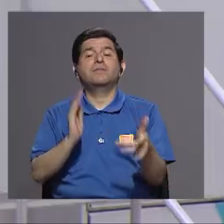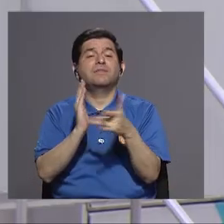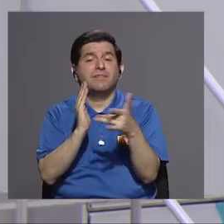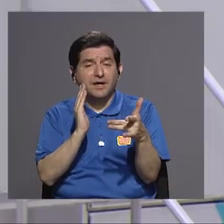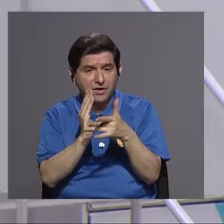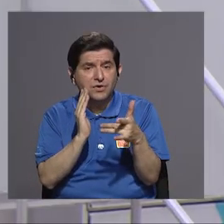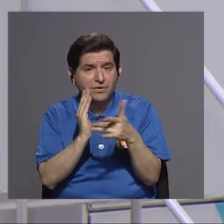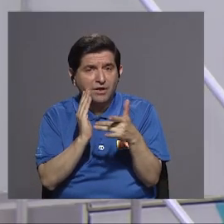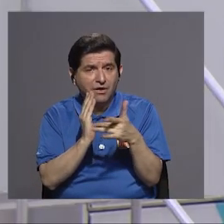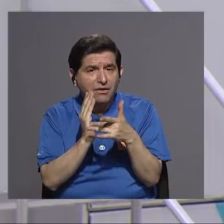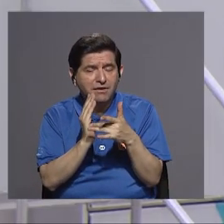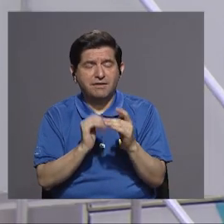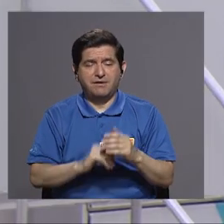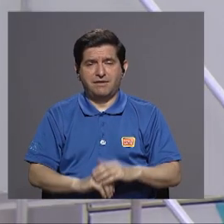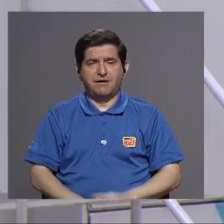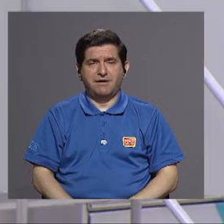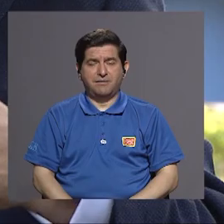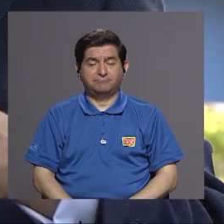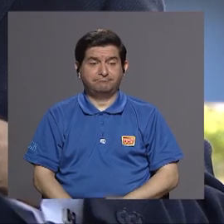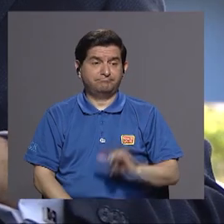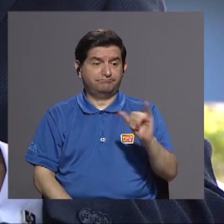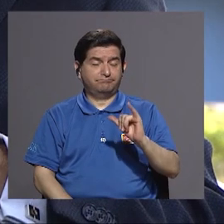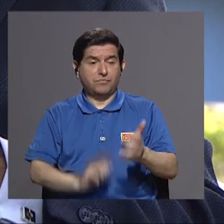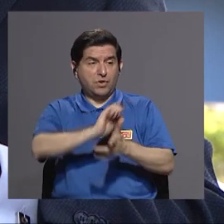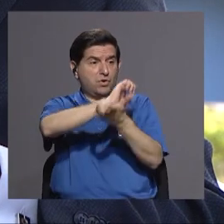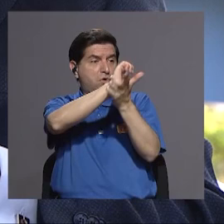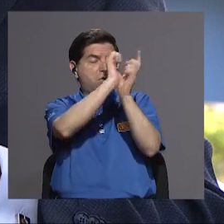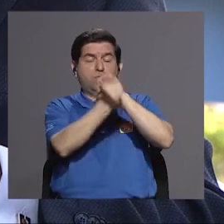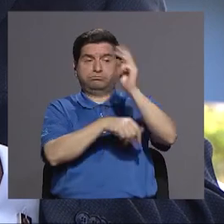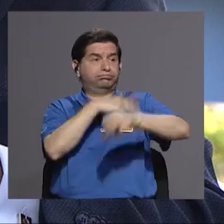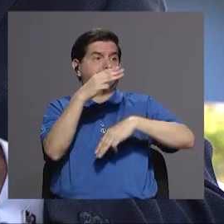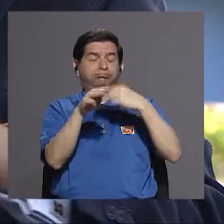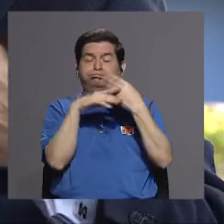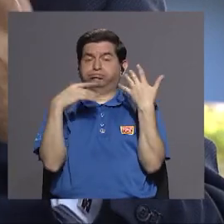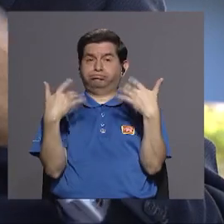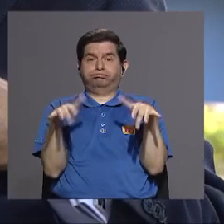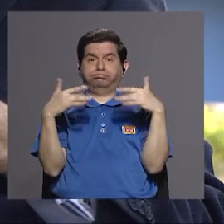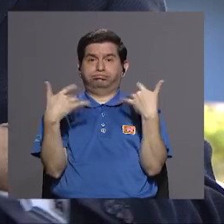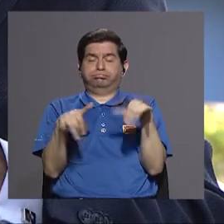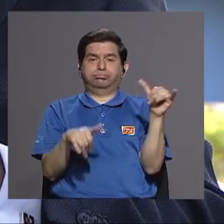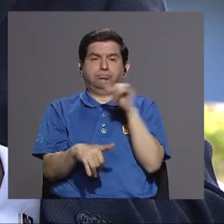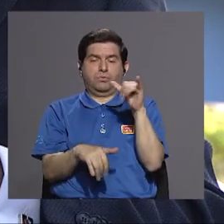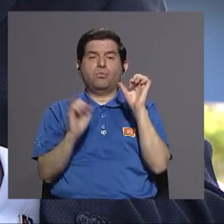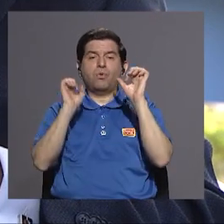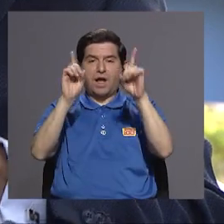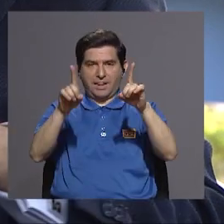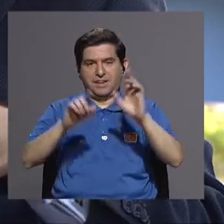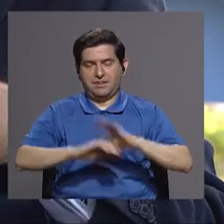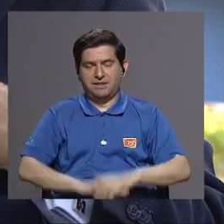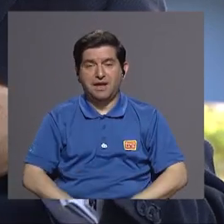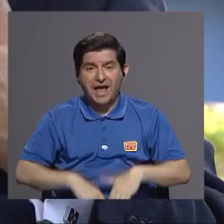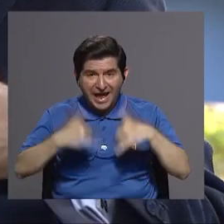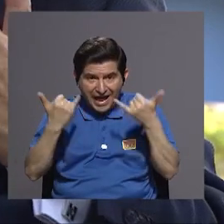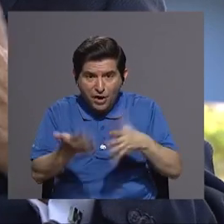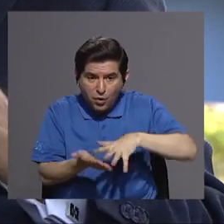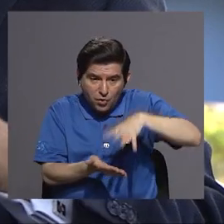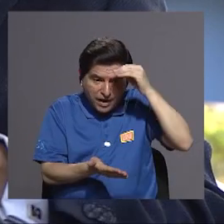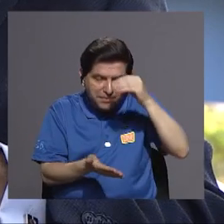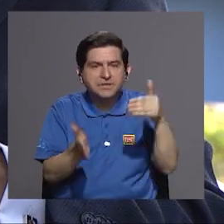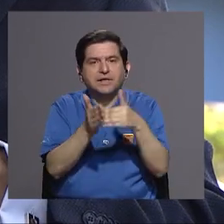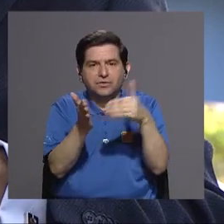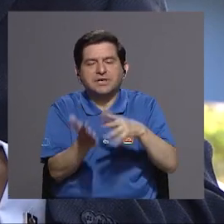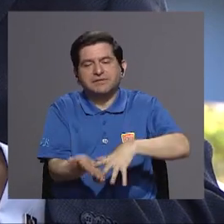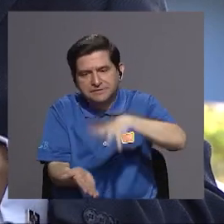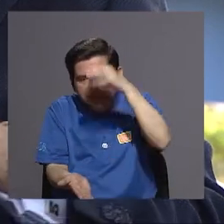de cómo ha ido cambiando tanto el mundo ahora después igual la educación verdad ahora hay que aprender a aprender